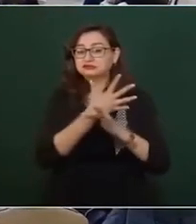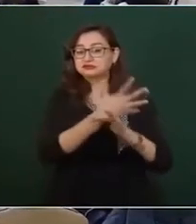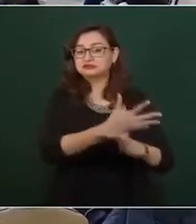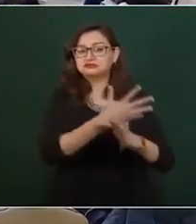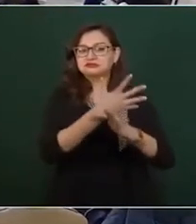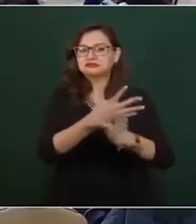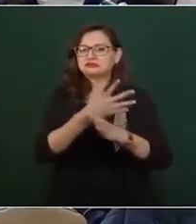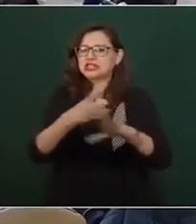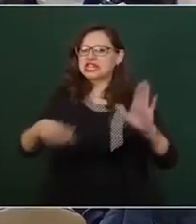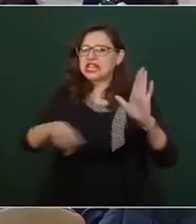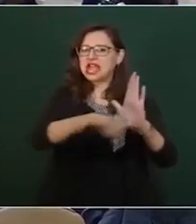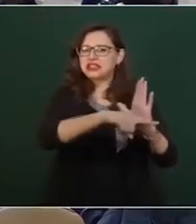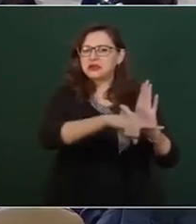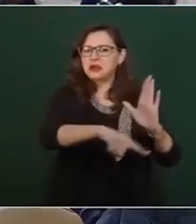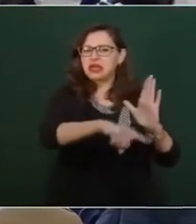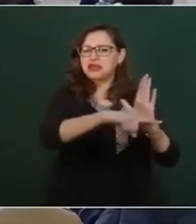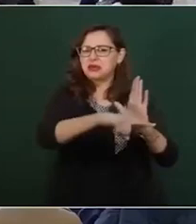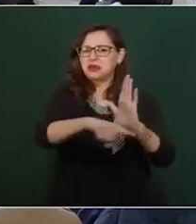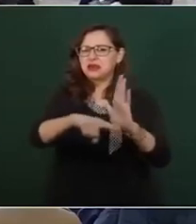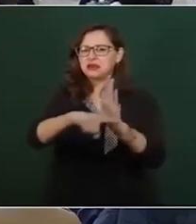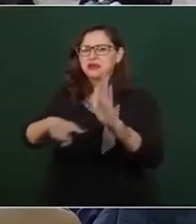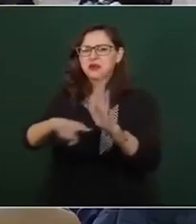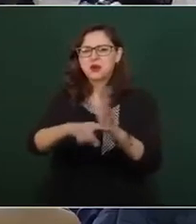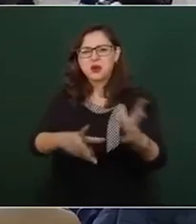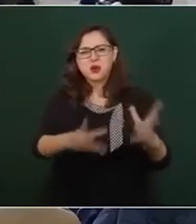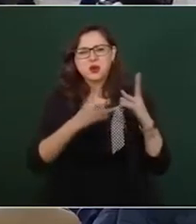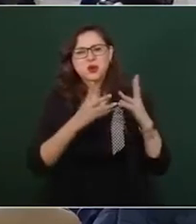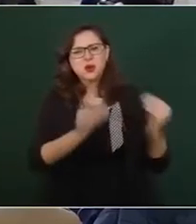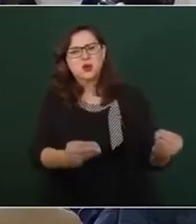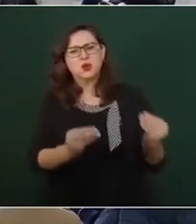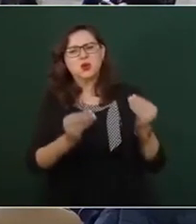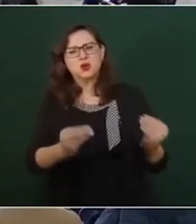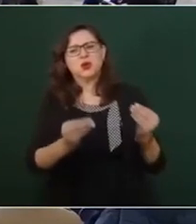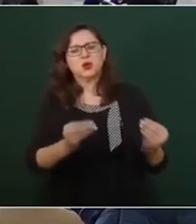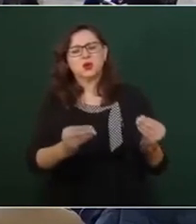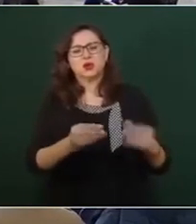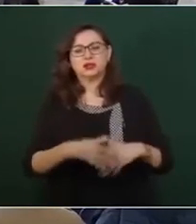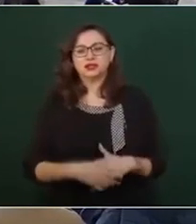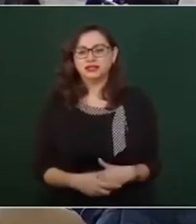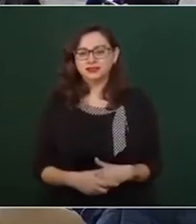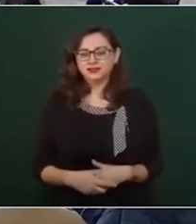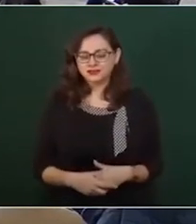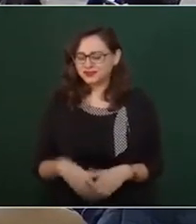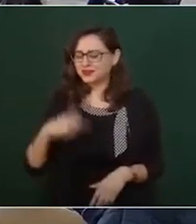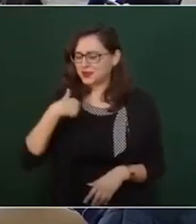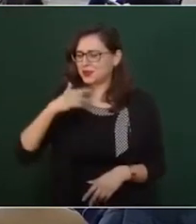Me recuerda cuando los segundos pisos